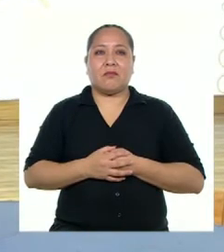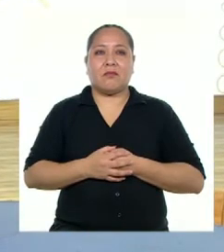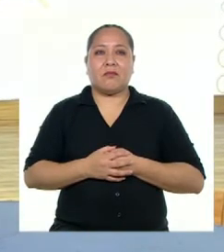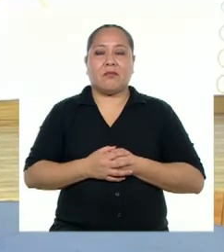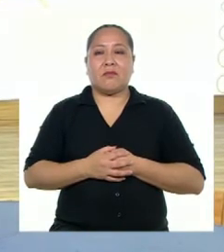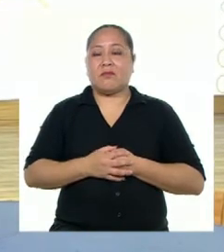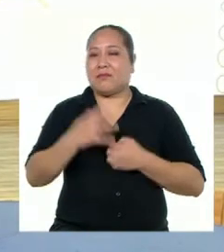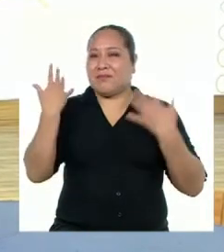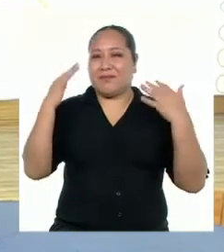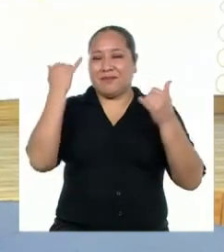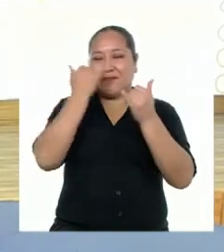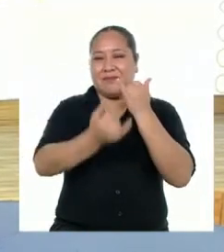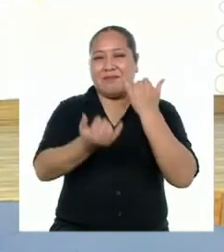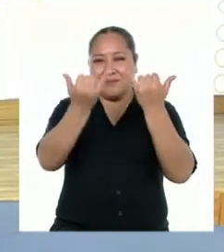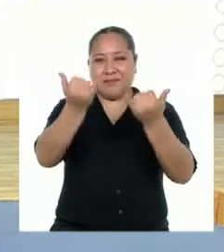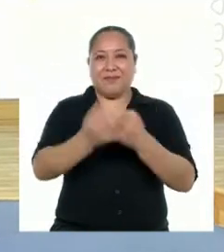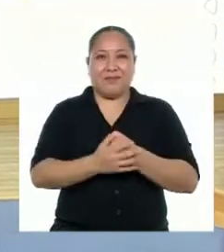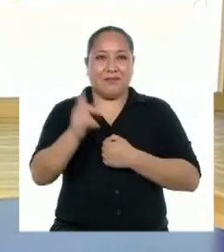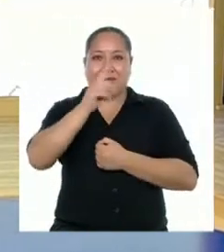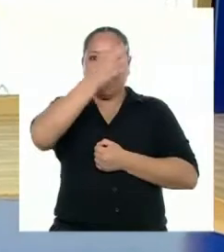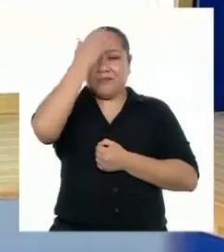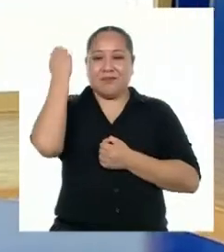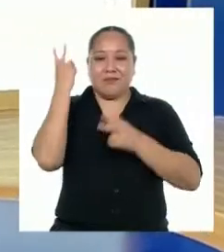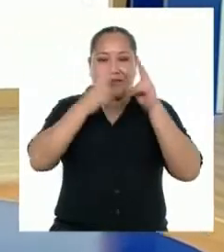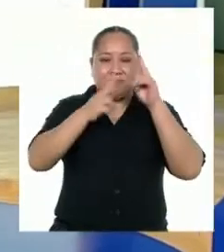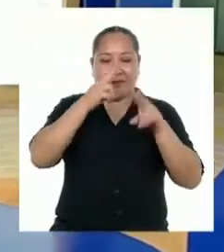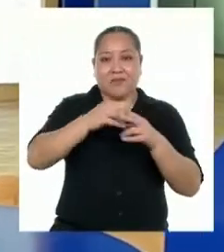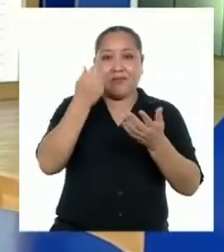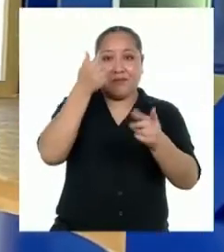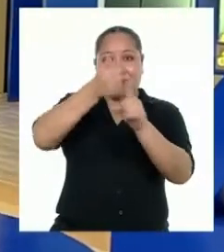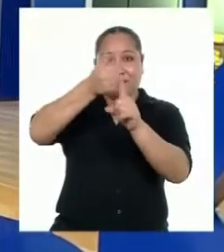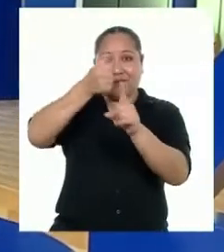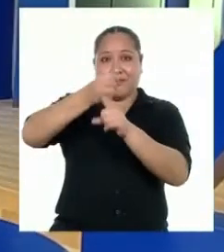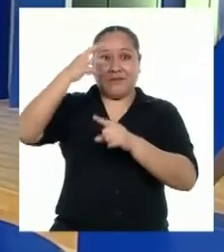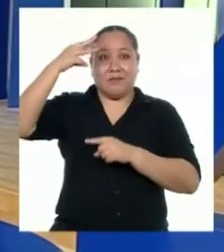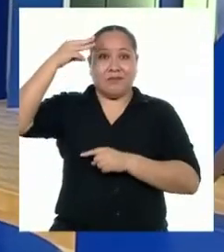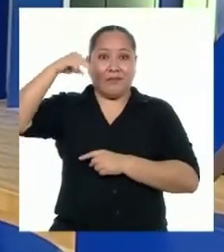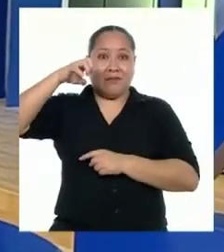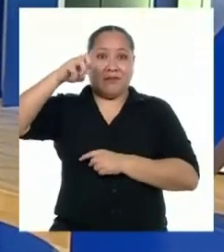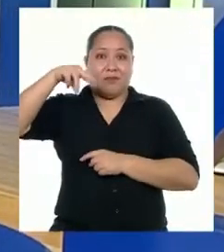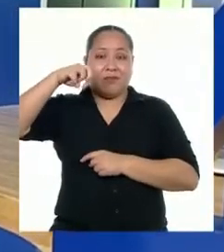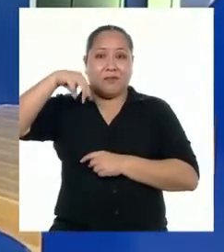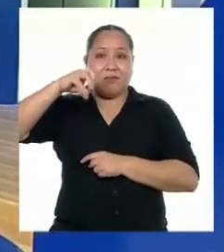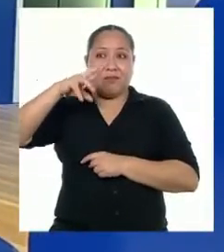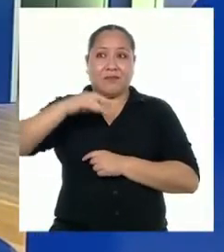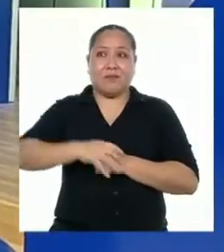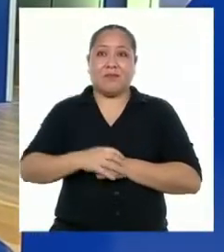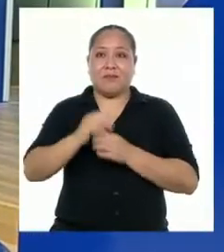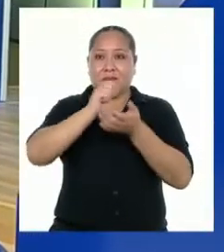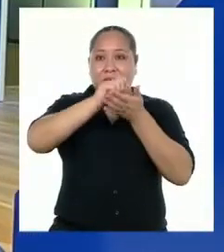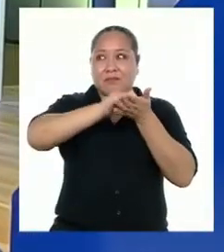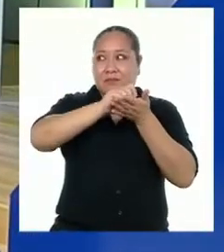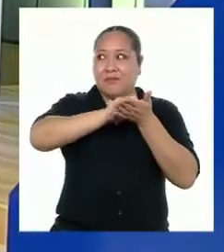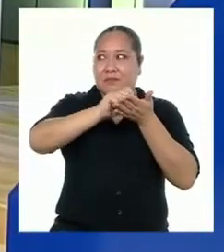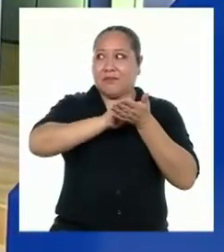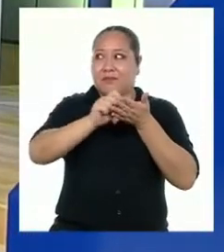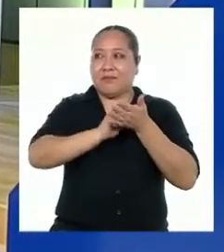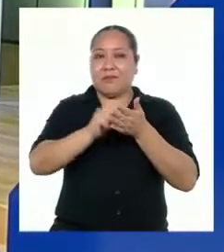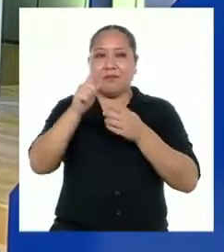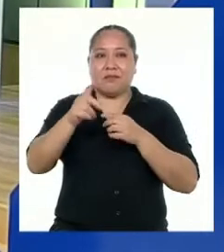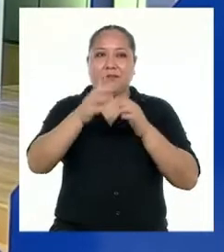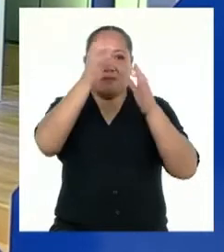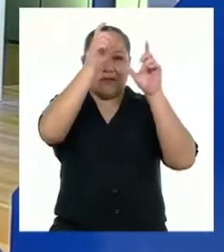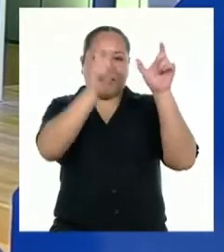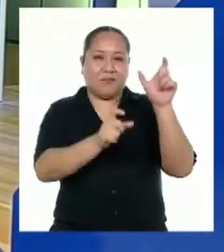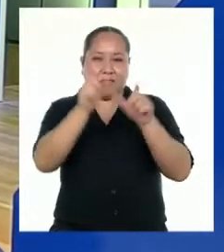Eso sería todo por hoy. No olviden revisar sus propias memorias, artículos periodísticos y columnas de opinión. Pues eso les